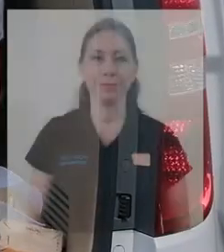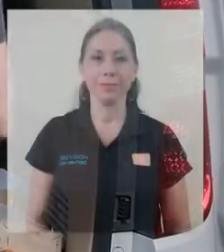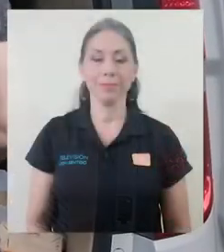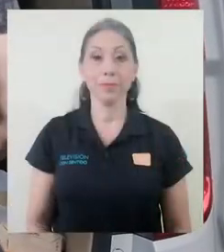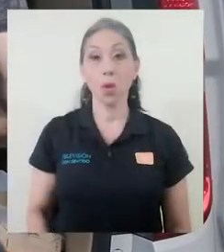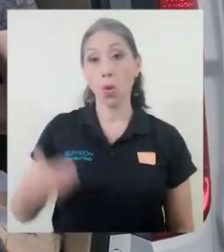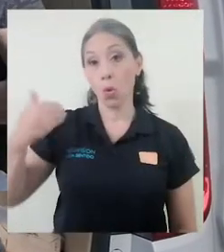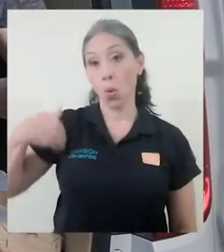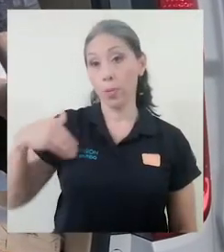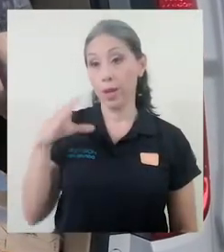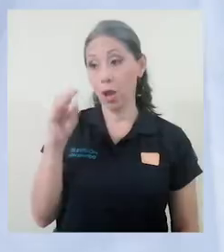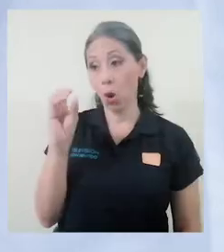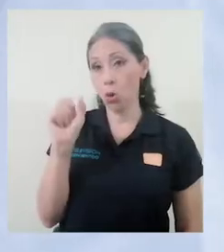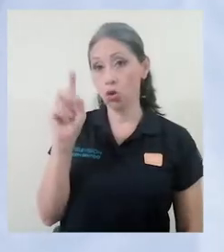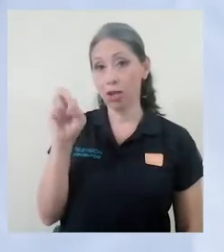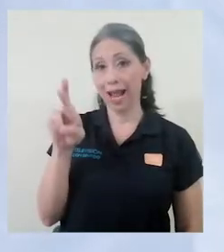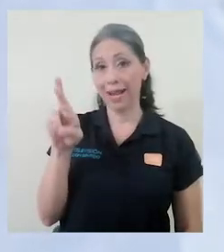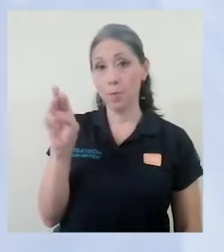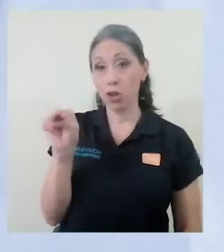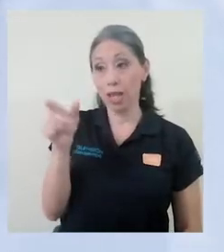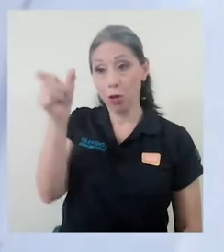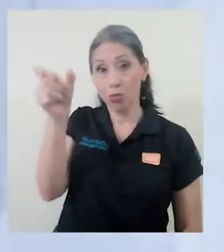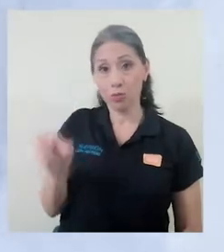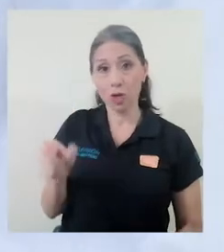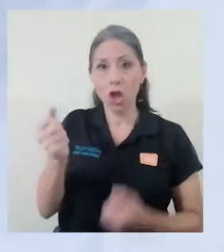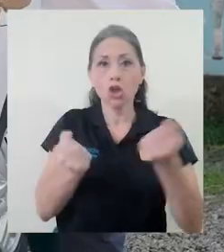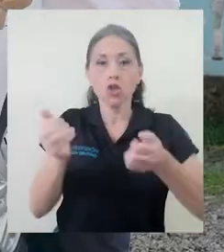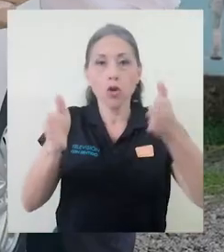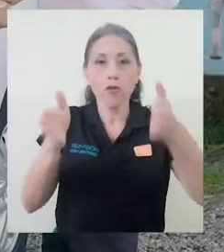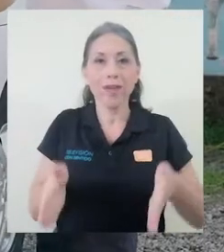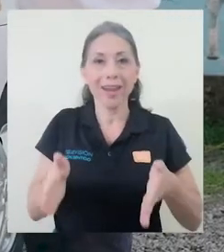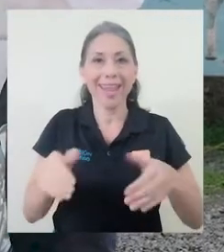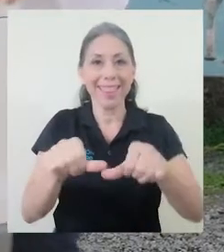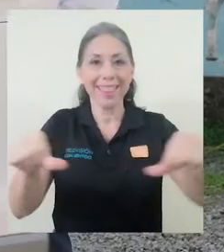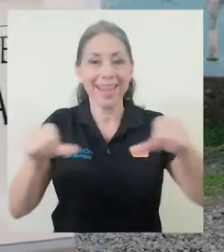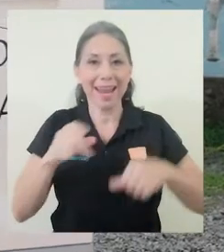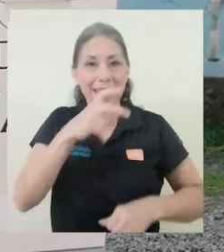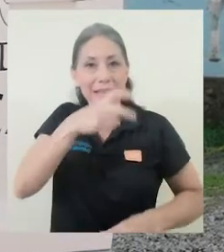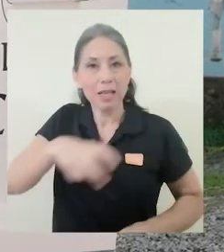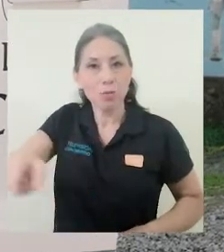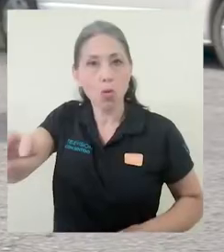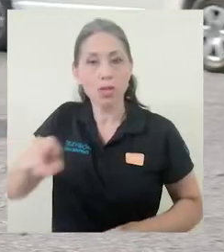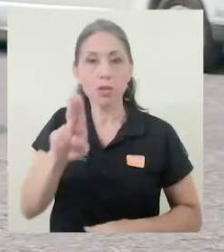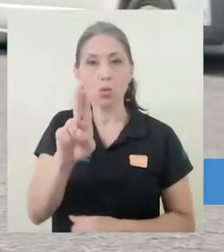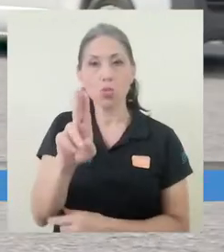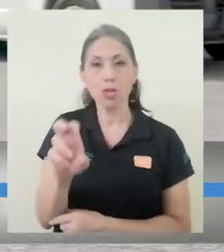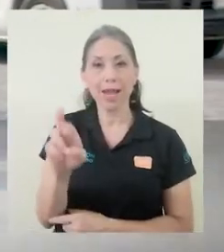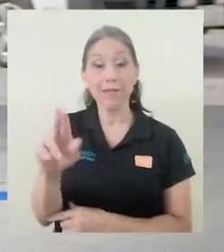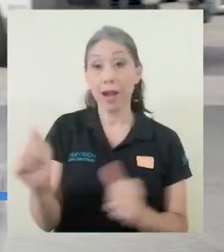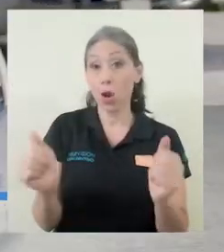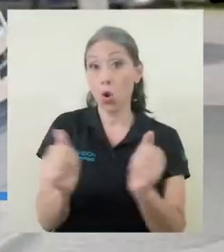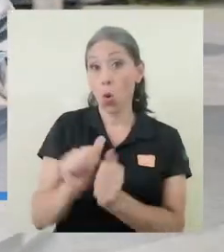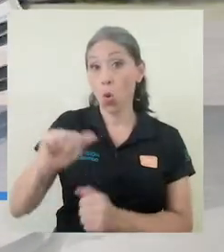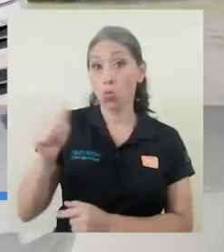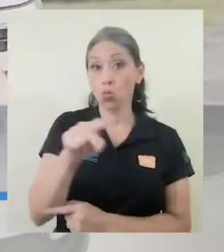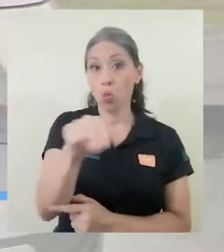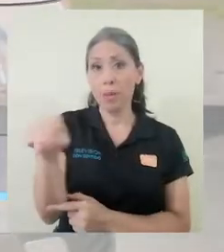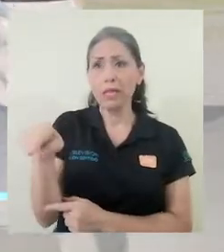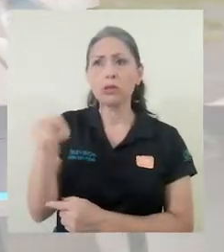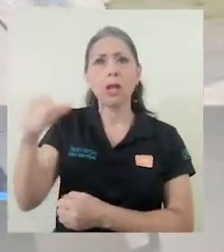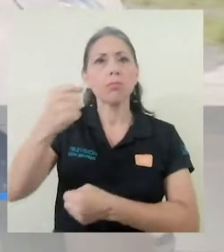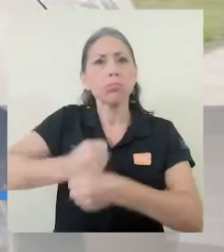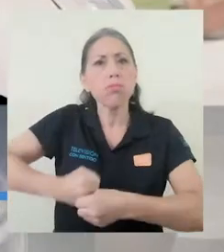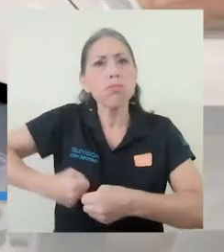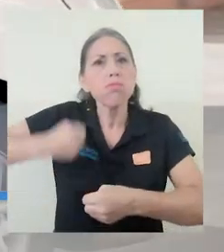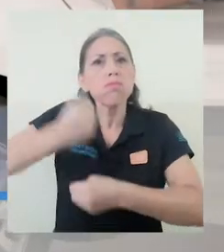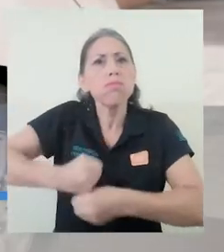Don Oscar Montoya es chofer de la sección de transportes de la UCR y junto al resto de sus compañeros ha trabajado